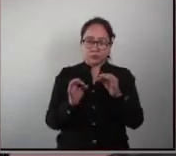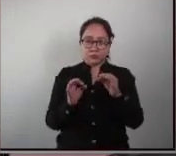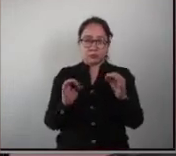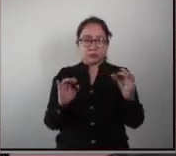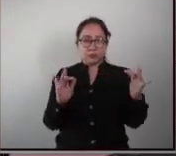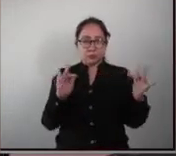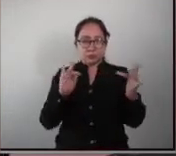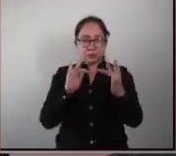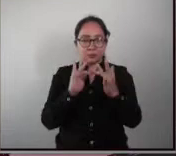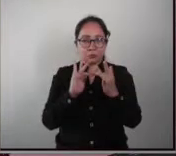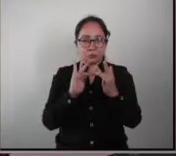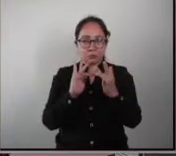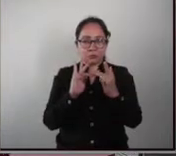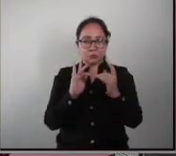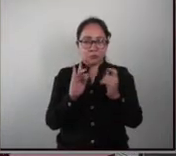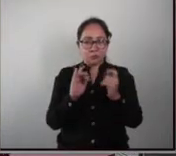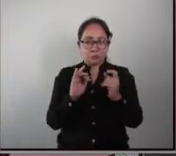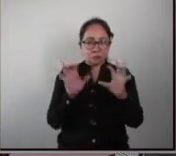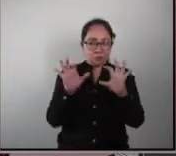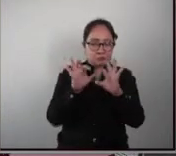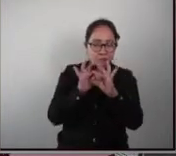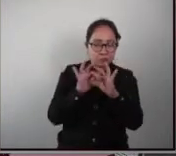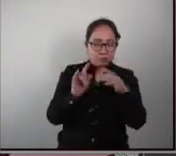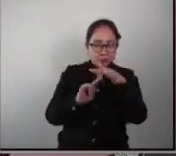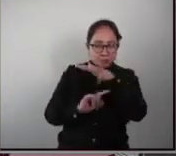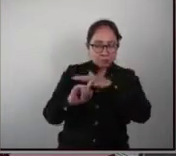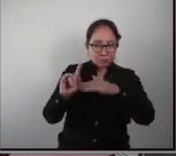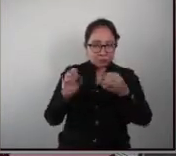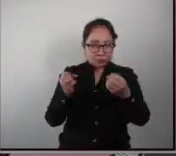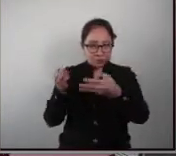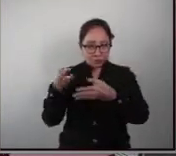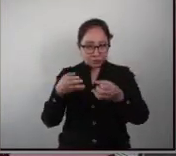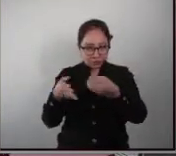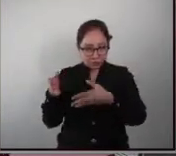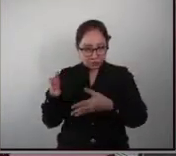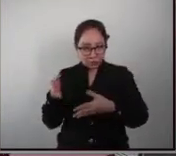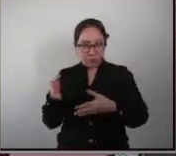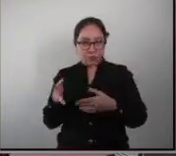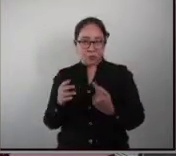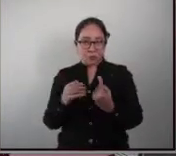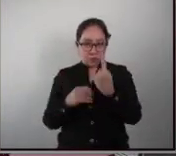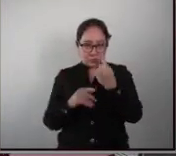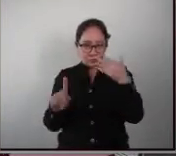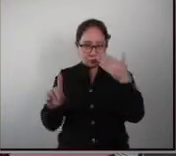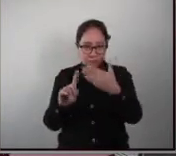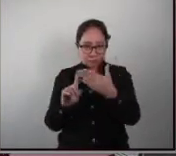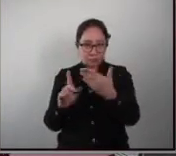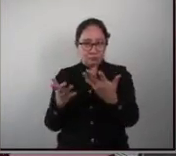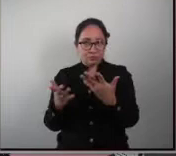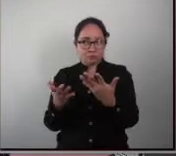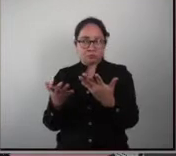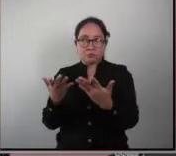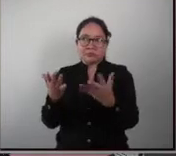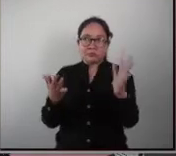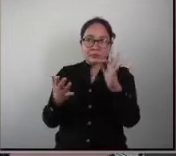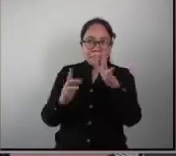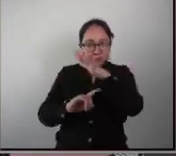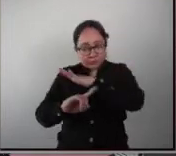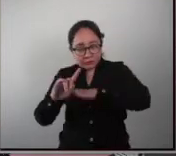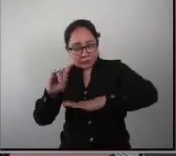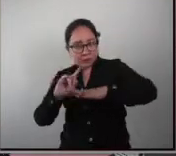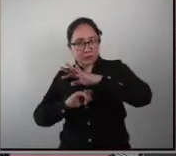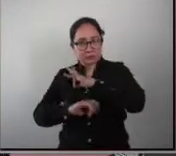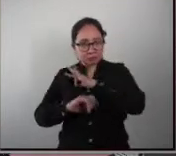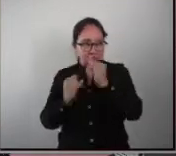con lo del ambiente enriquecido uno de los propósitos finales es ver cómo este ambiente pudiera ayudar al mismo